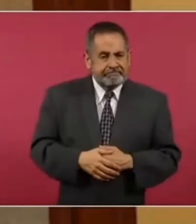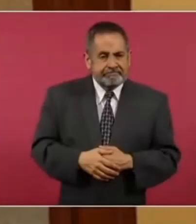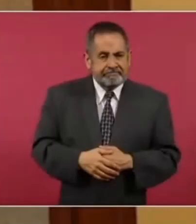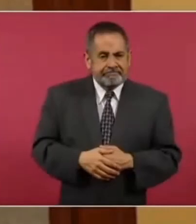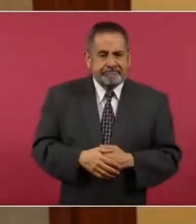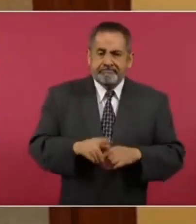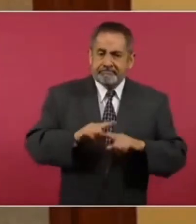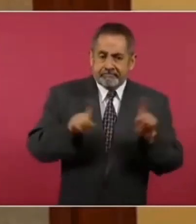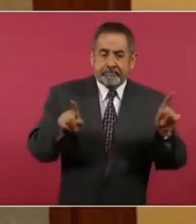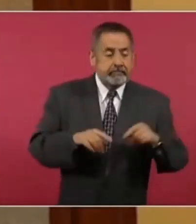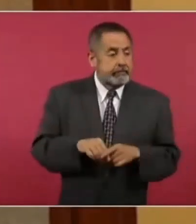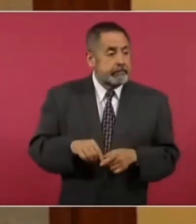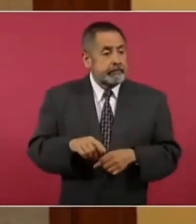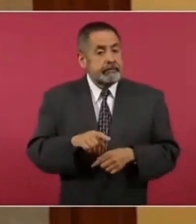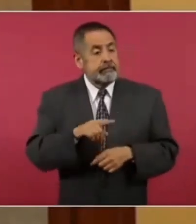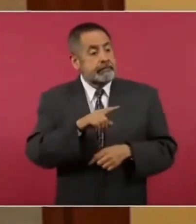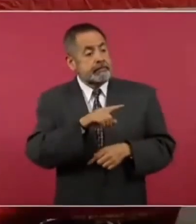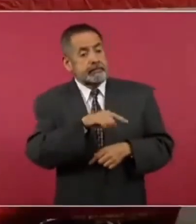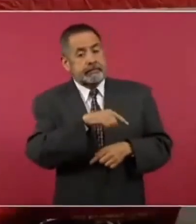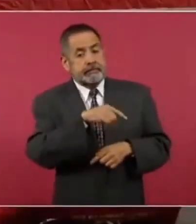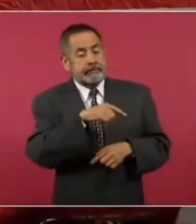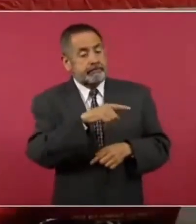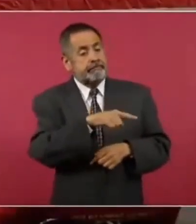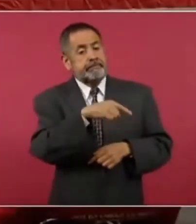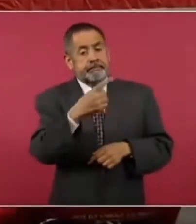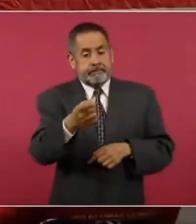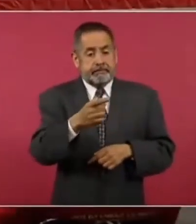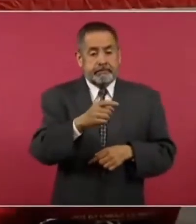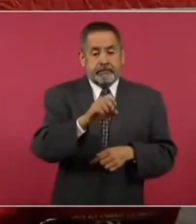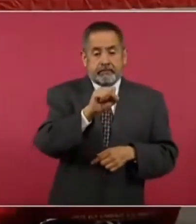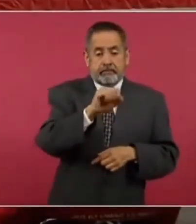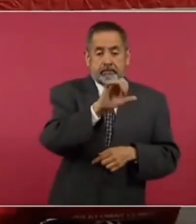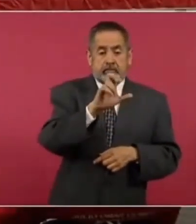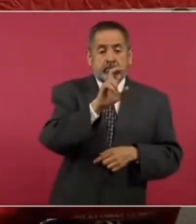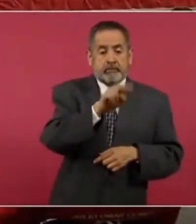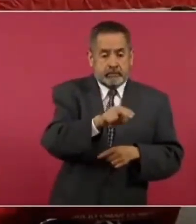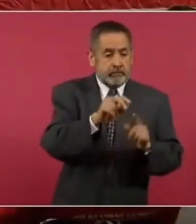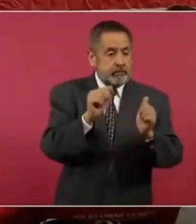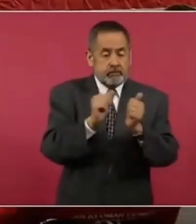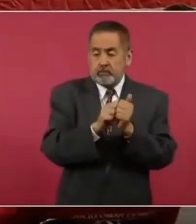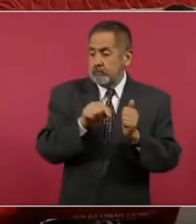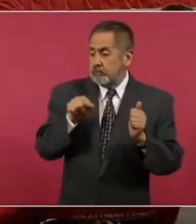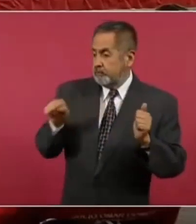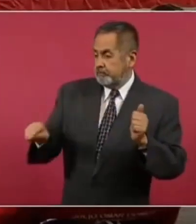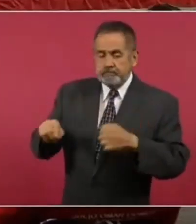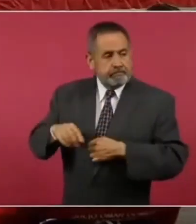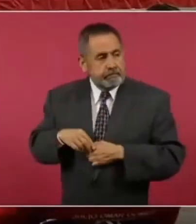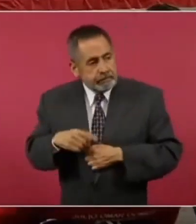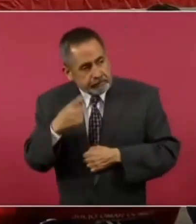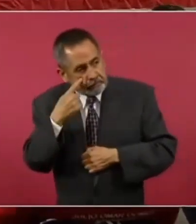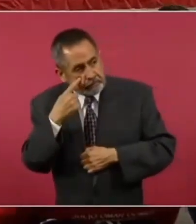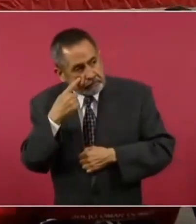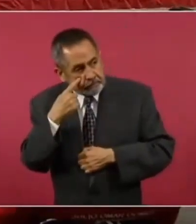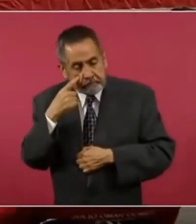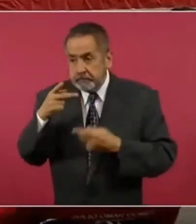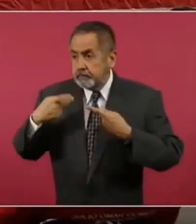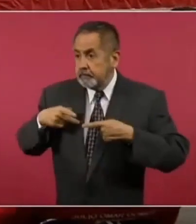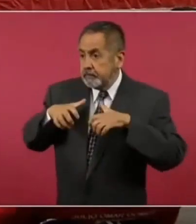la corte en que el magistrado era electo popularmente